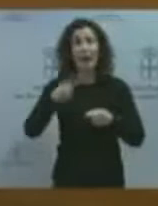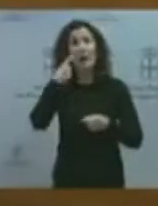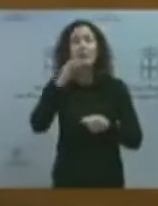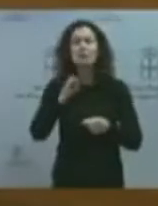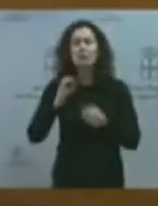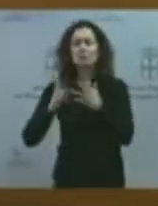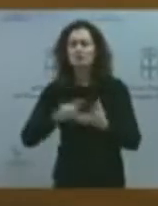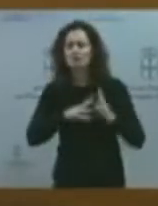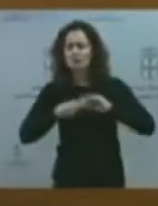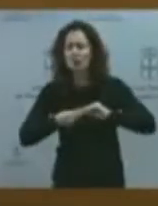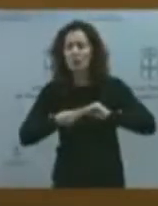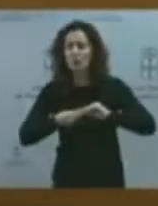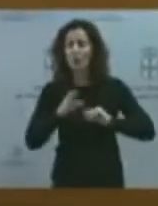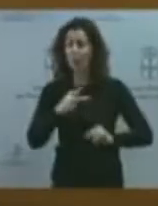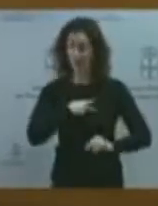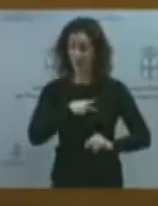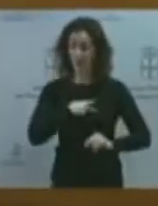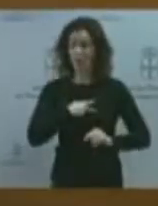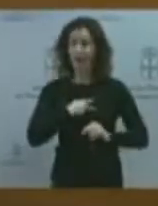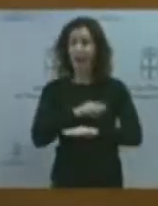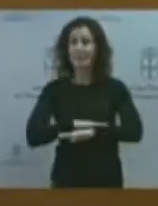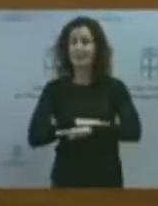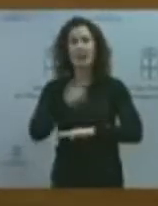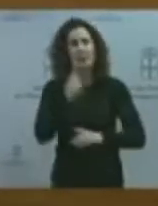de concesiones administrativas. Y mire, concluyo.